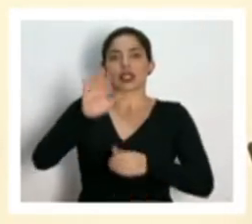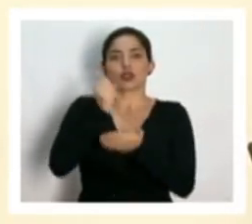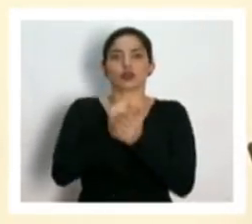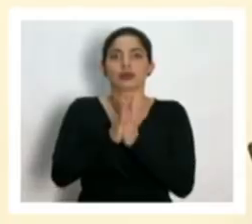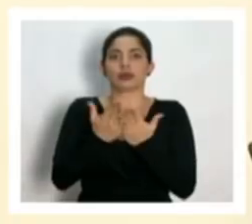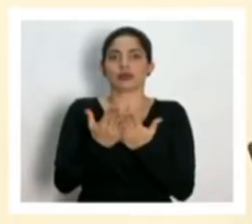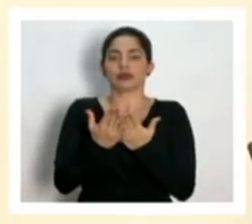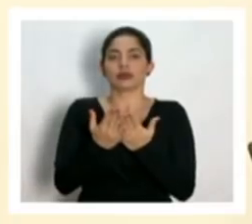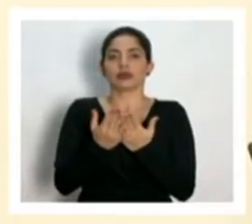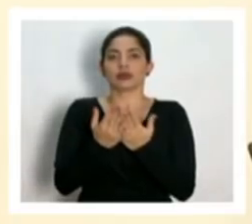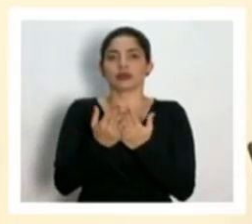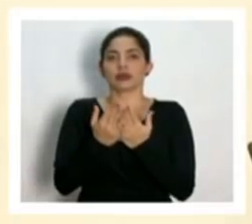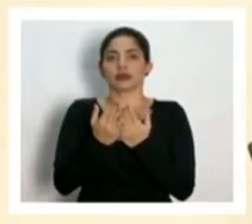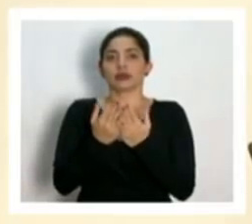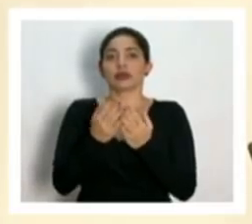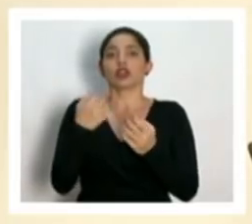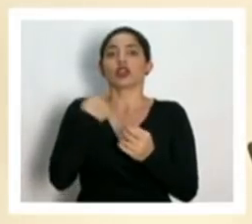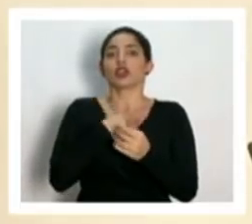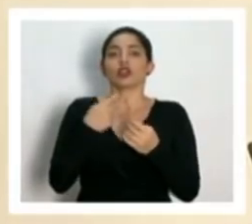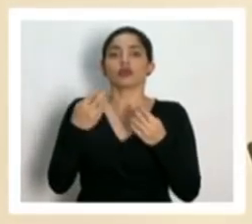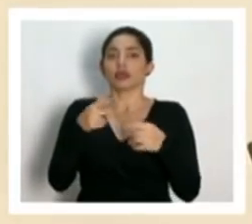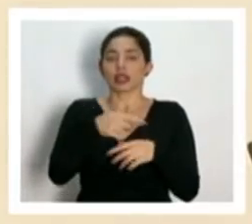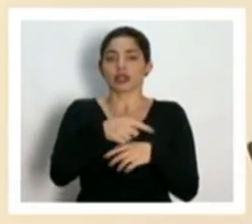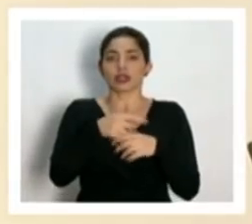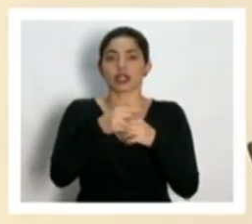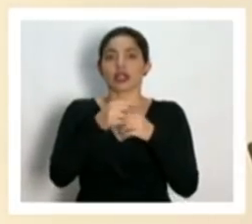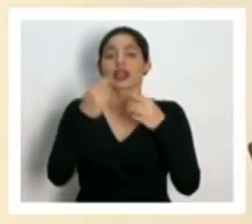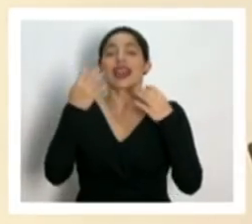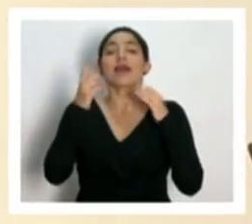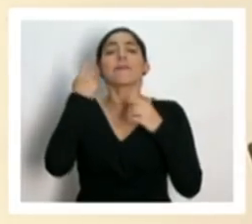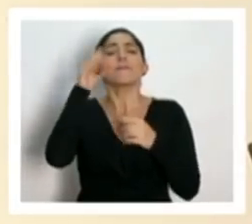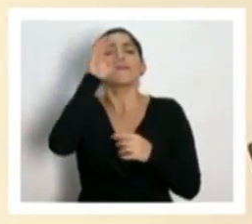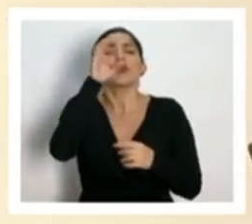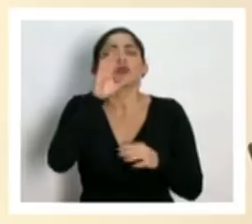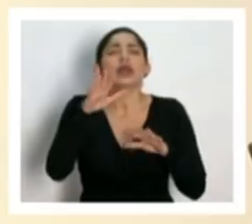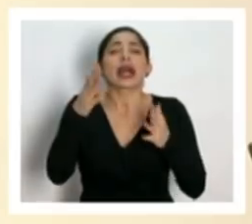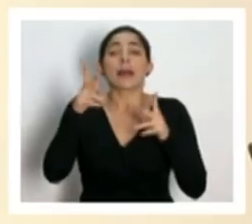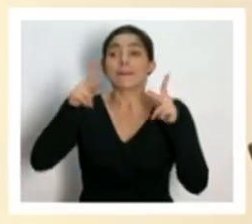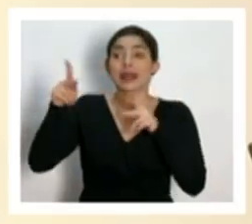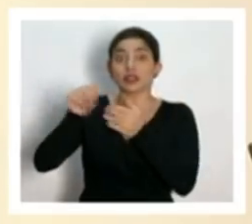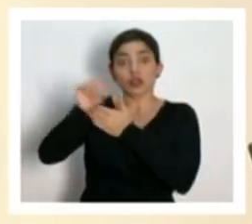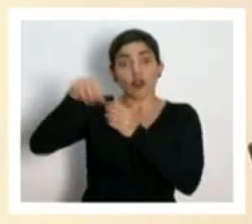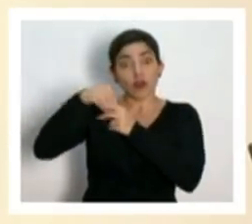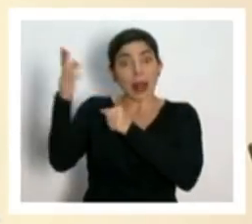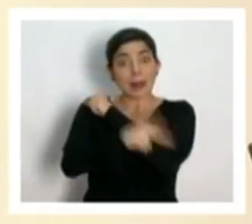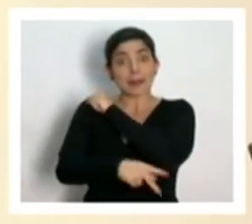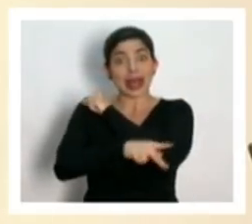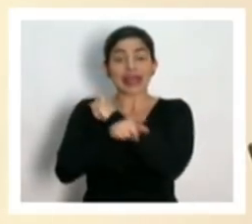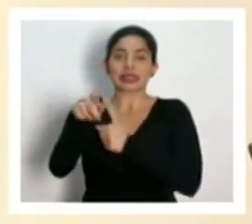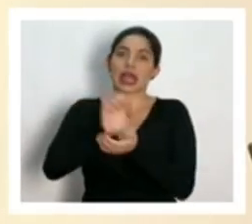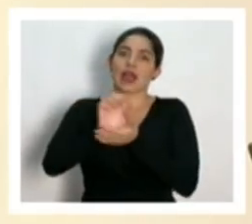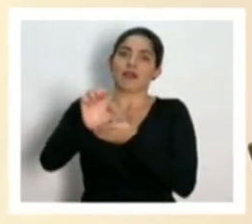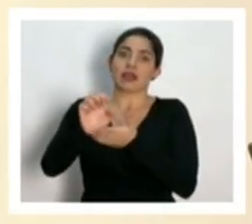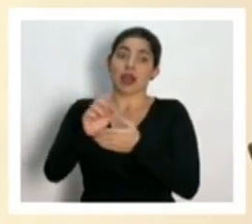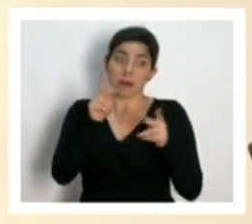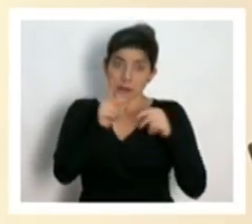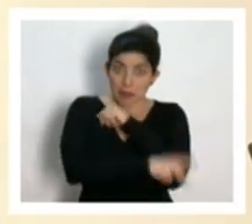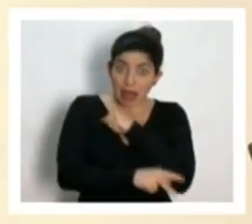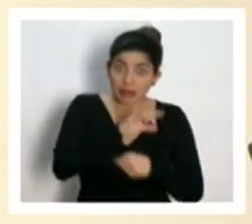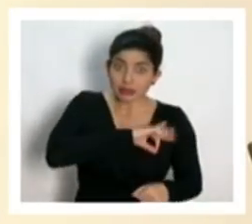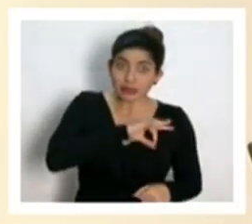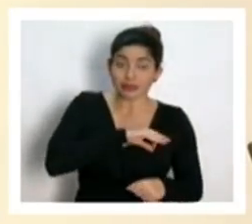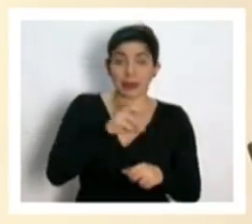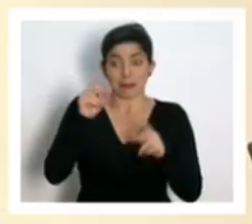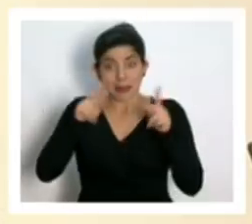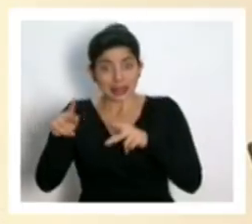Esto lo que pretendemos es evitar que las personas en este momento salgan del país. No es conveniente para el país, no es conveniente